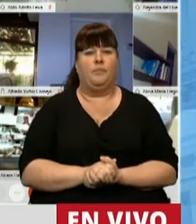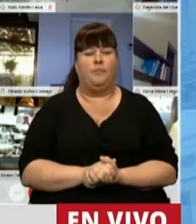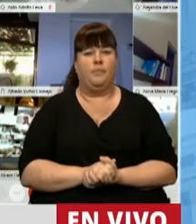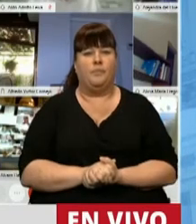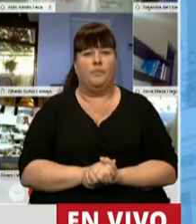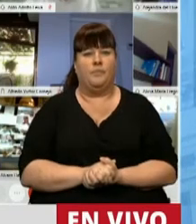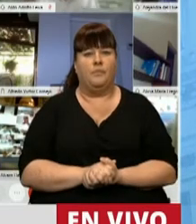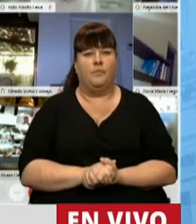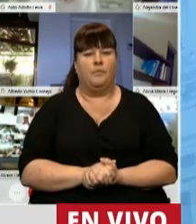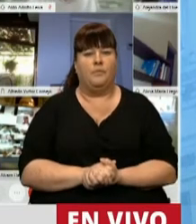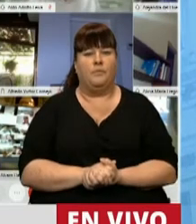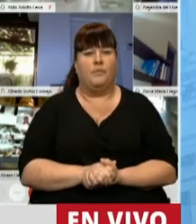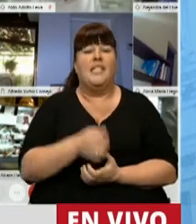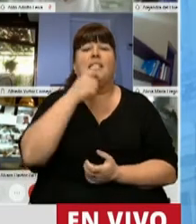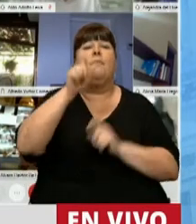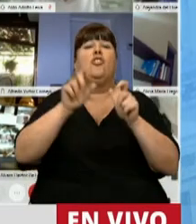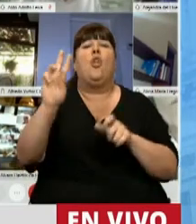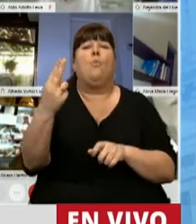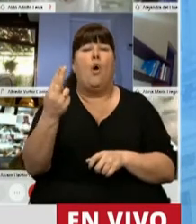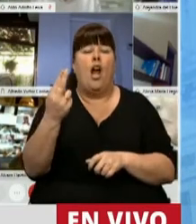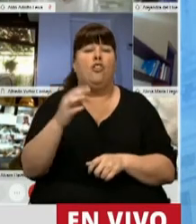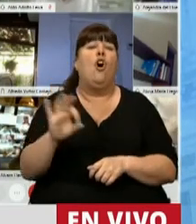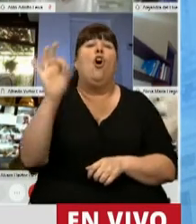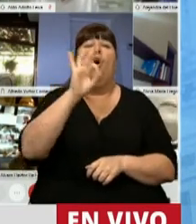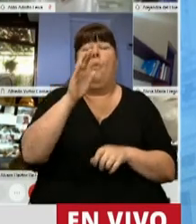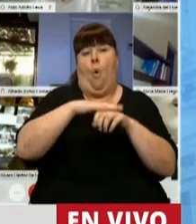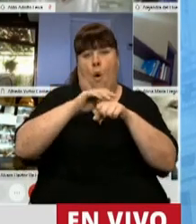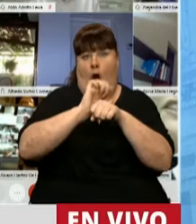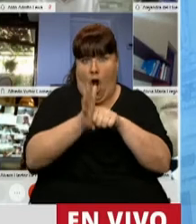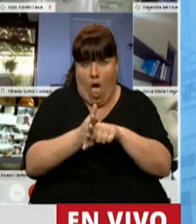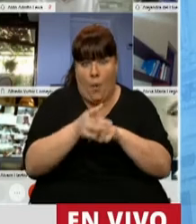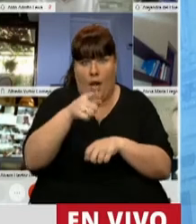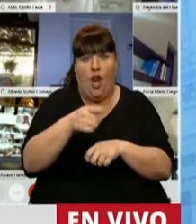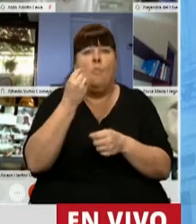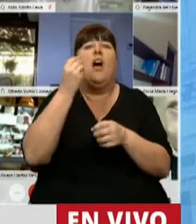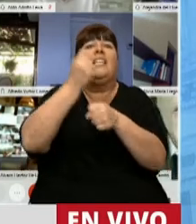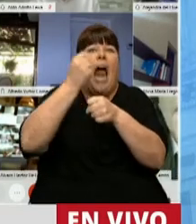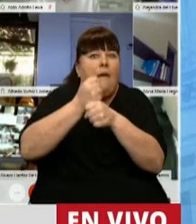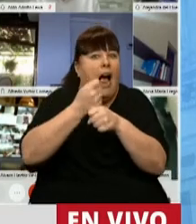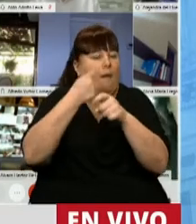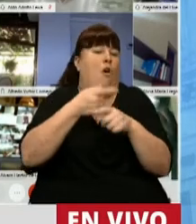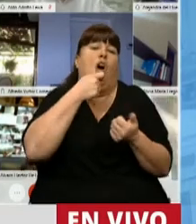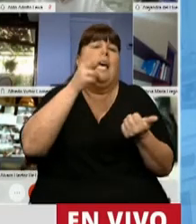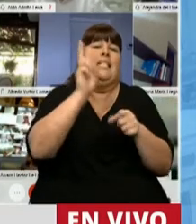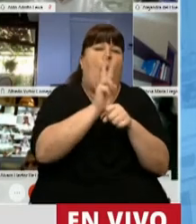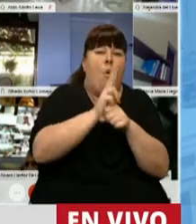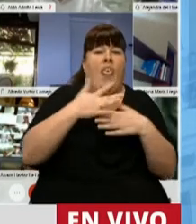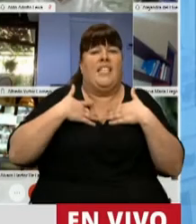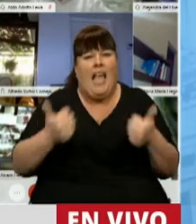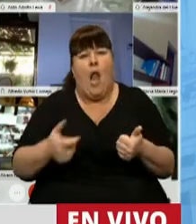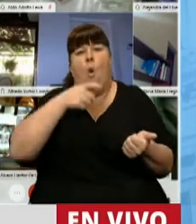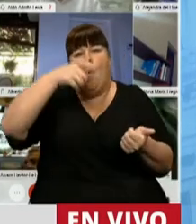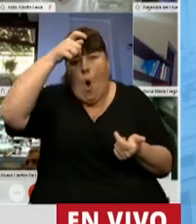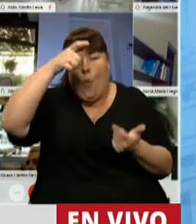fallece por el COVID, prestando su servicio, ya sea de seguridad, de salud,